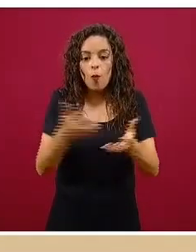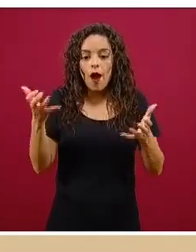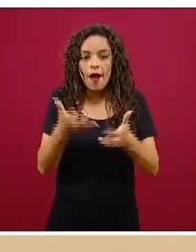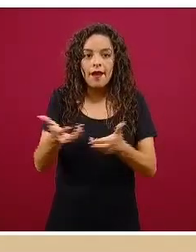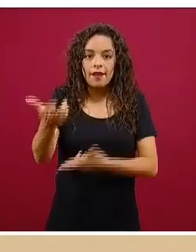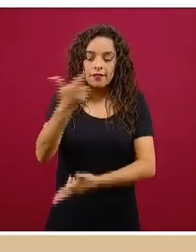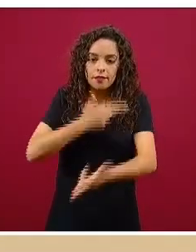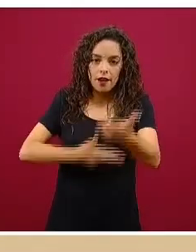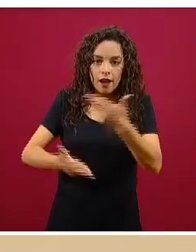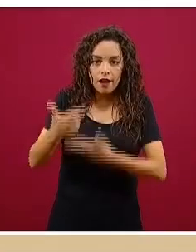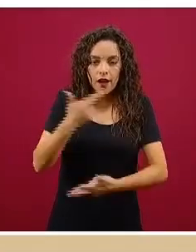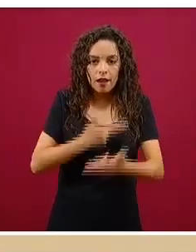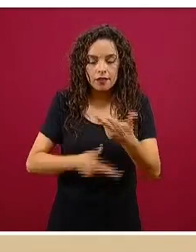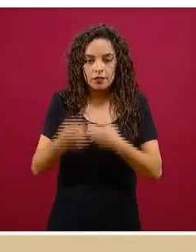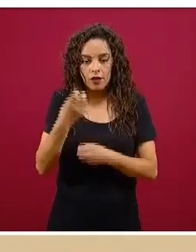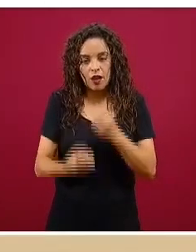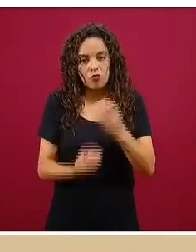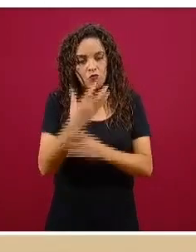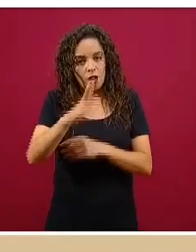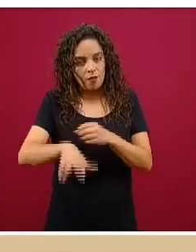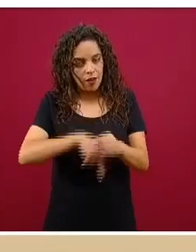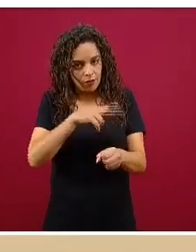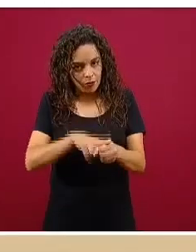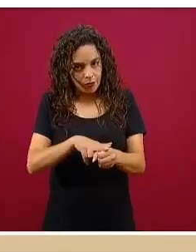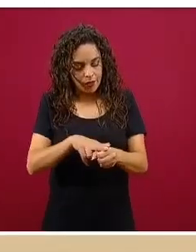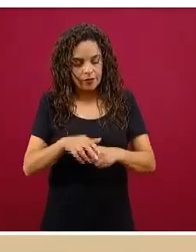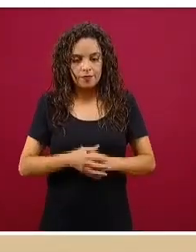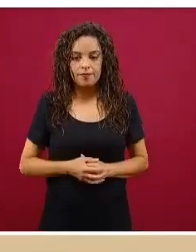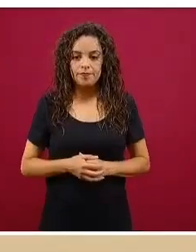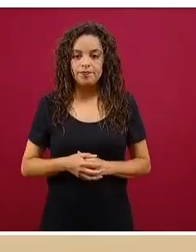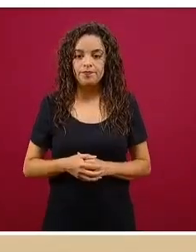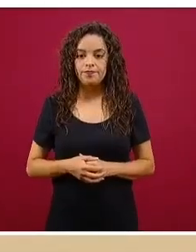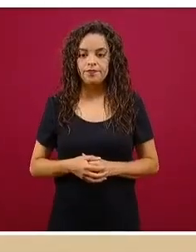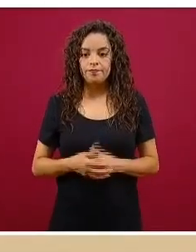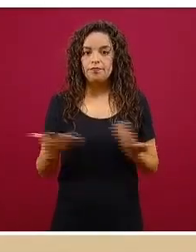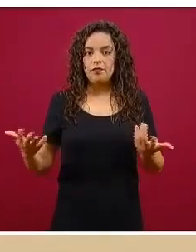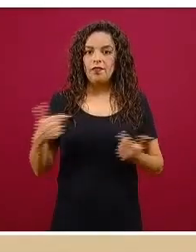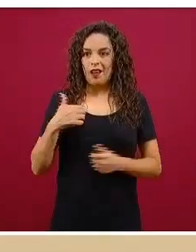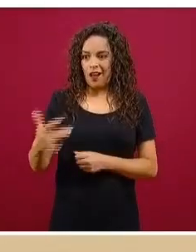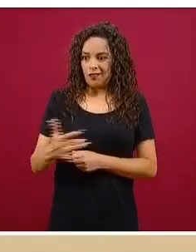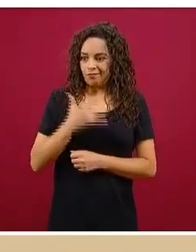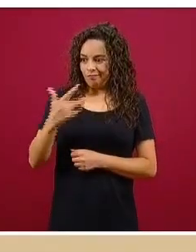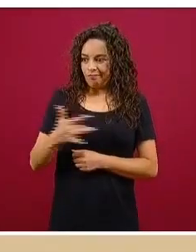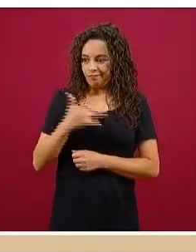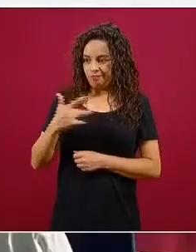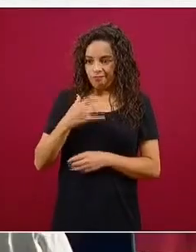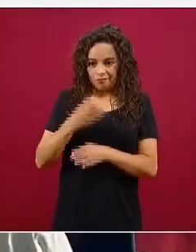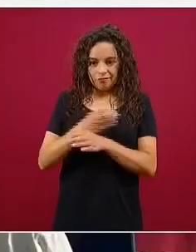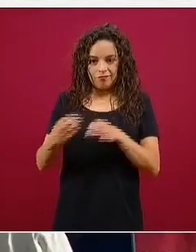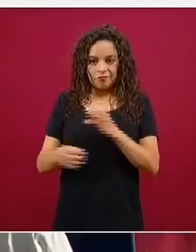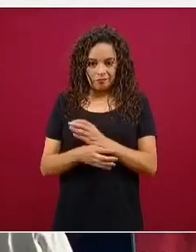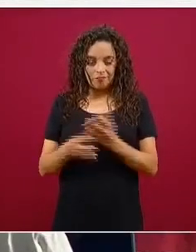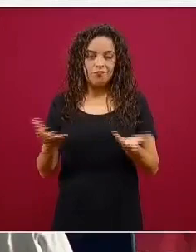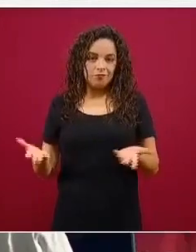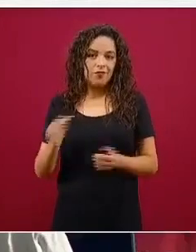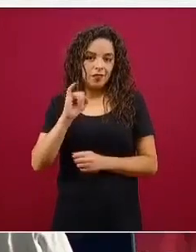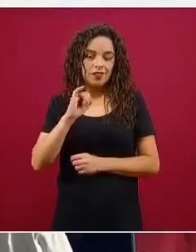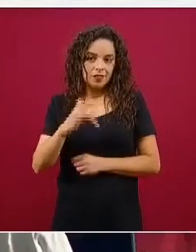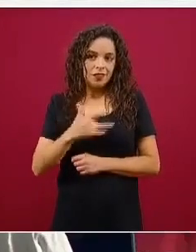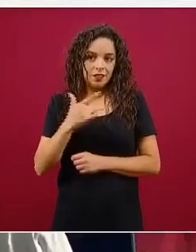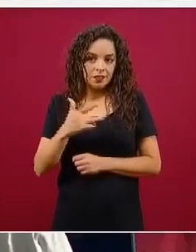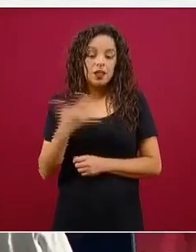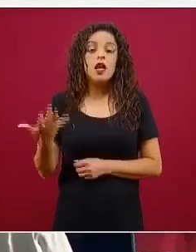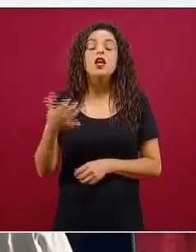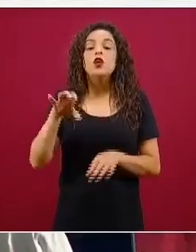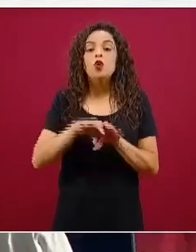a poder, vamos a tener reacciones hacia ello y cómo vamos a contener con esas reacciones. La que sigue, por favor.